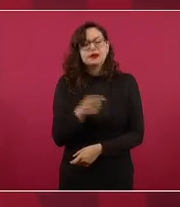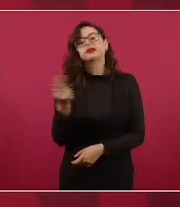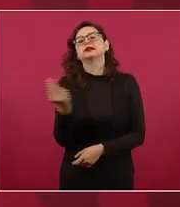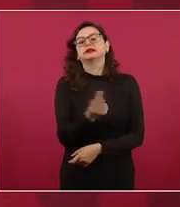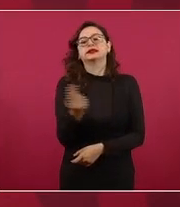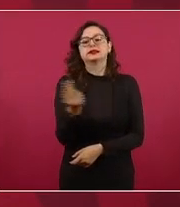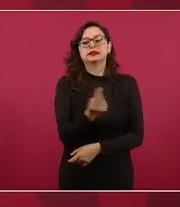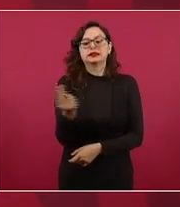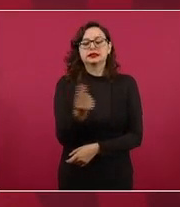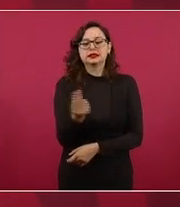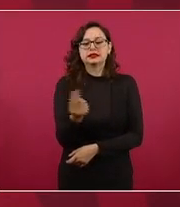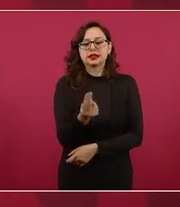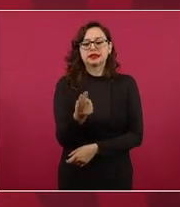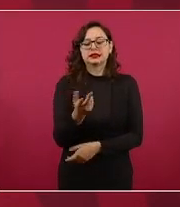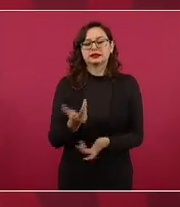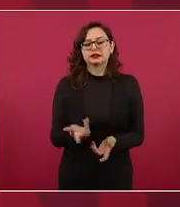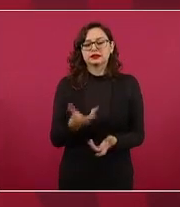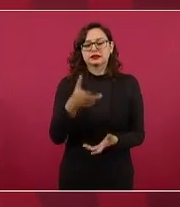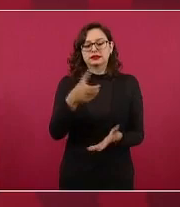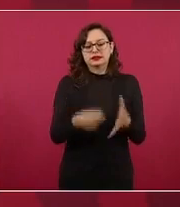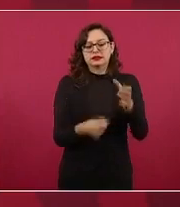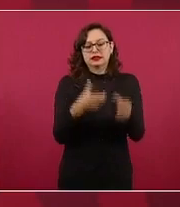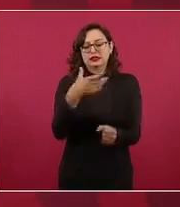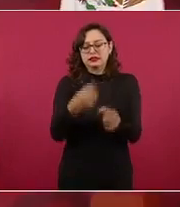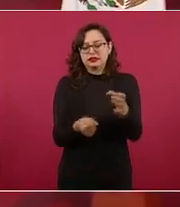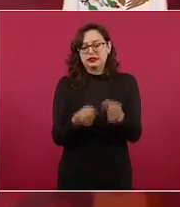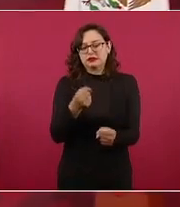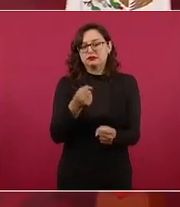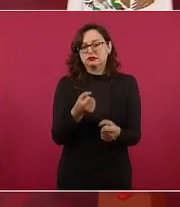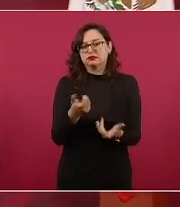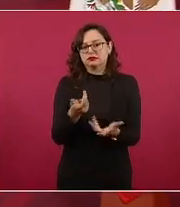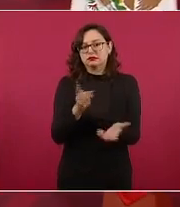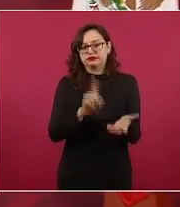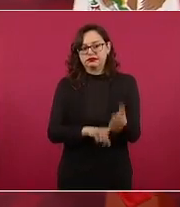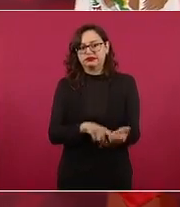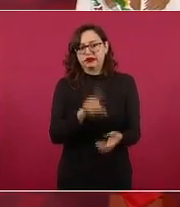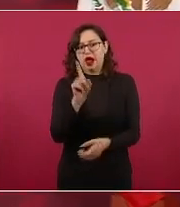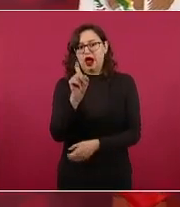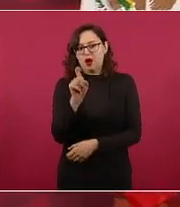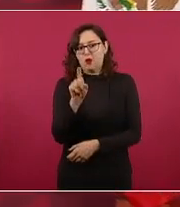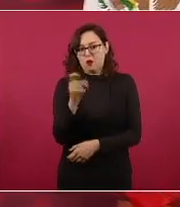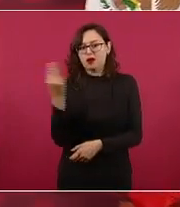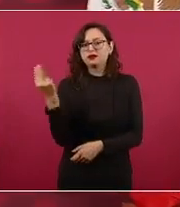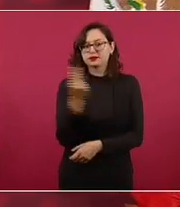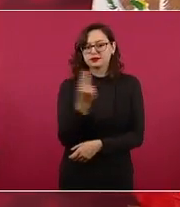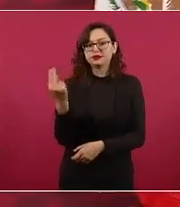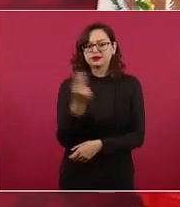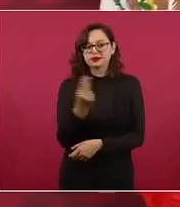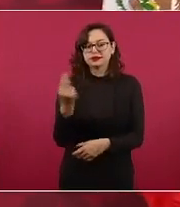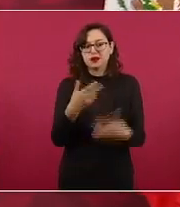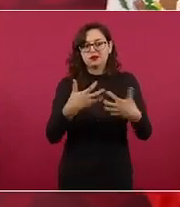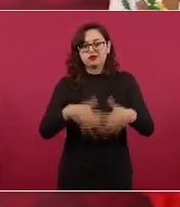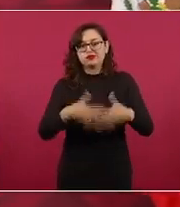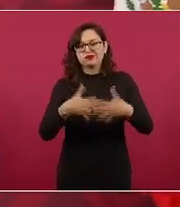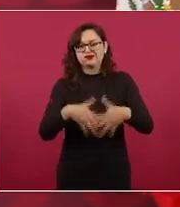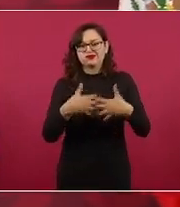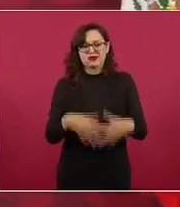con otros elementos pero se requiere muchísima agua